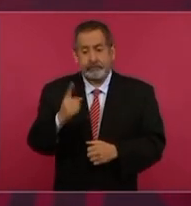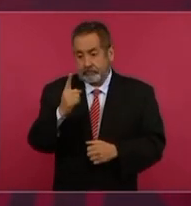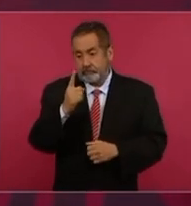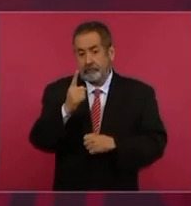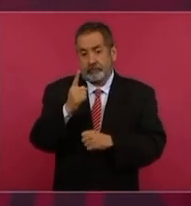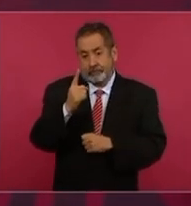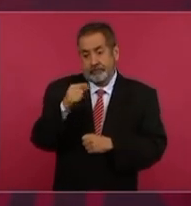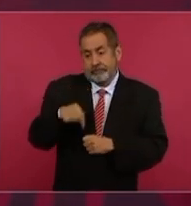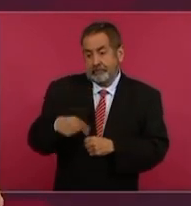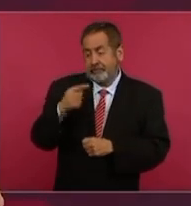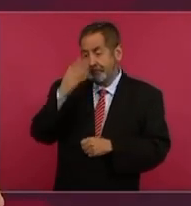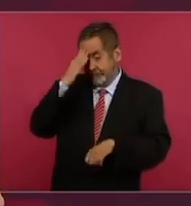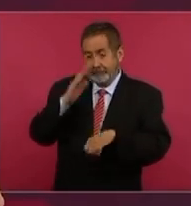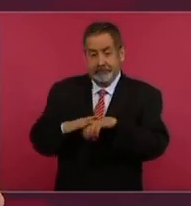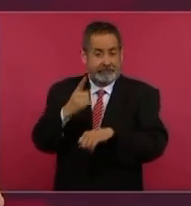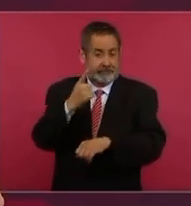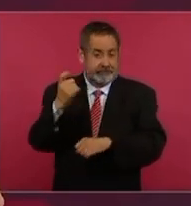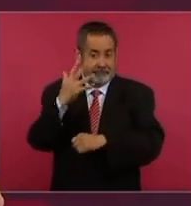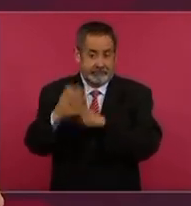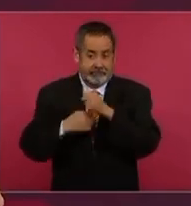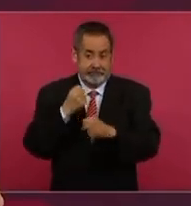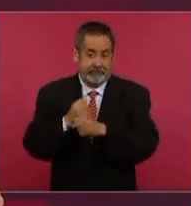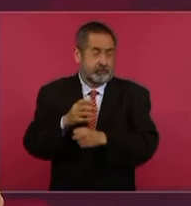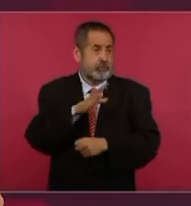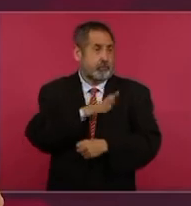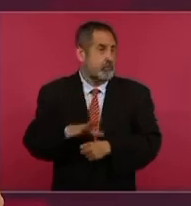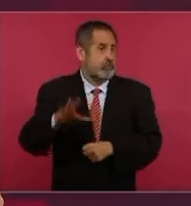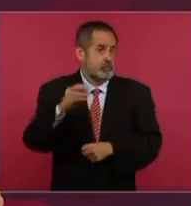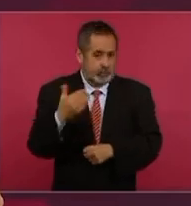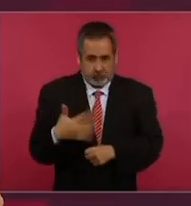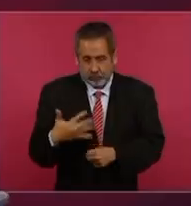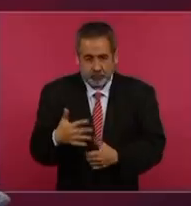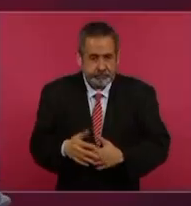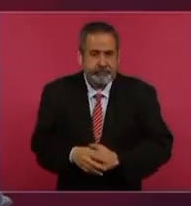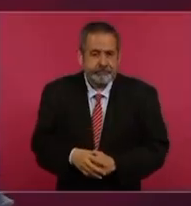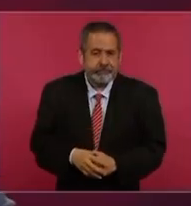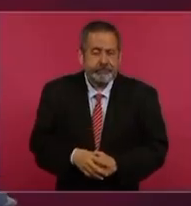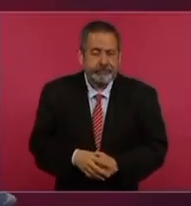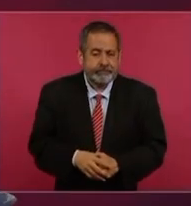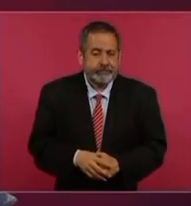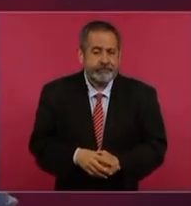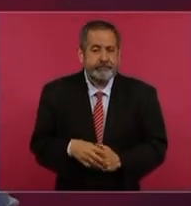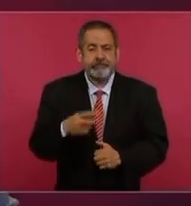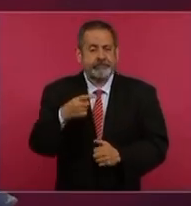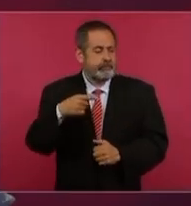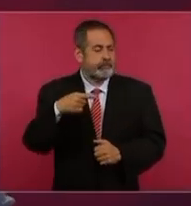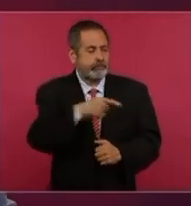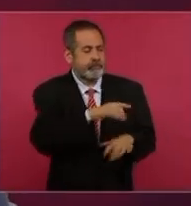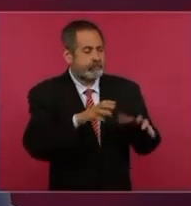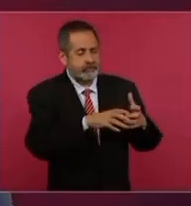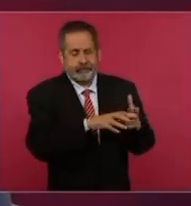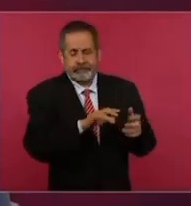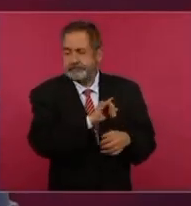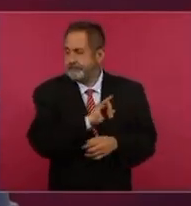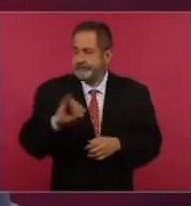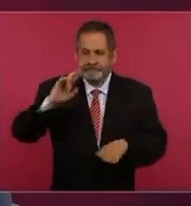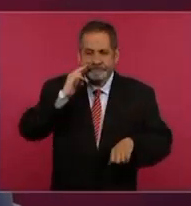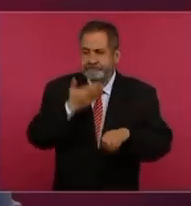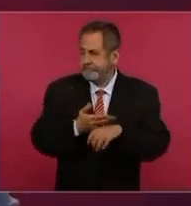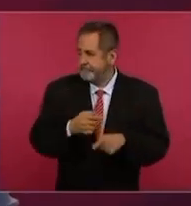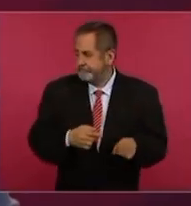histórico y estos tecnócratas irresponsables,